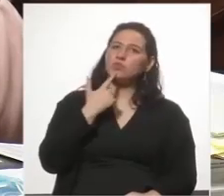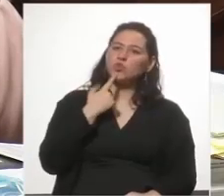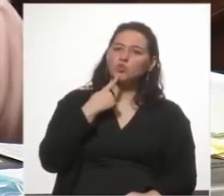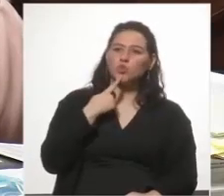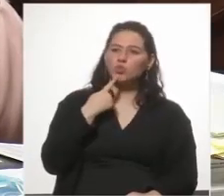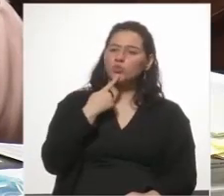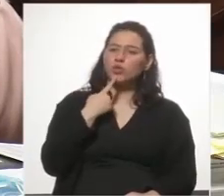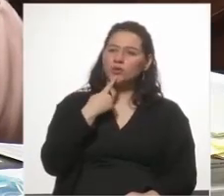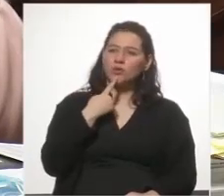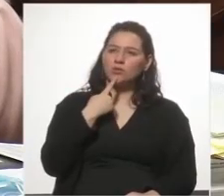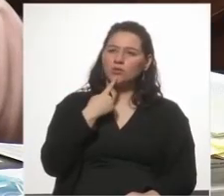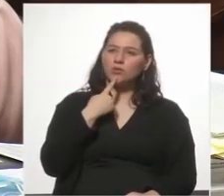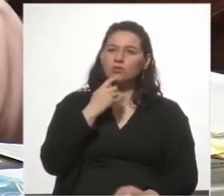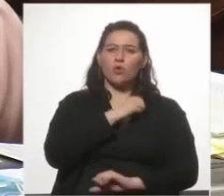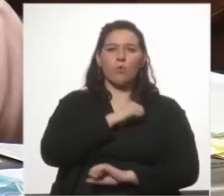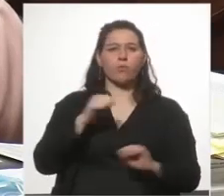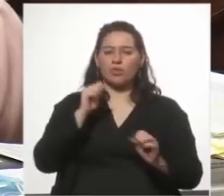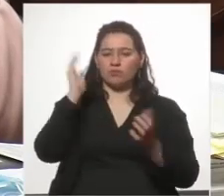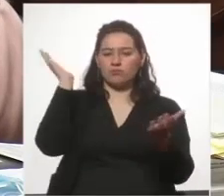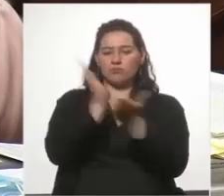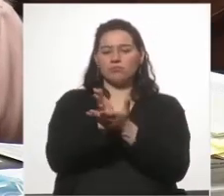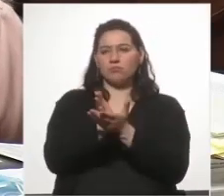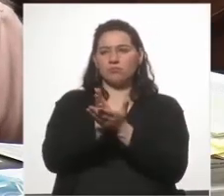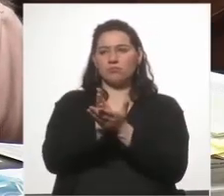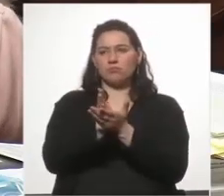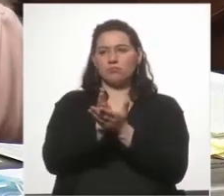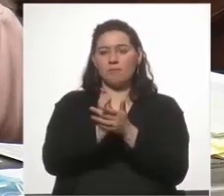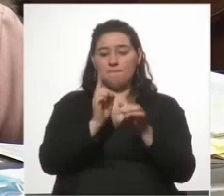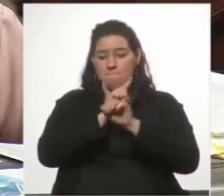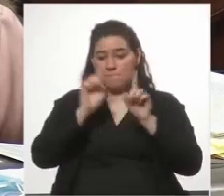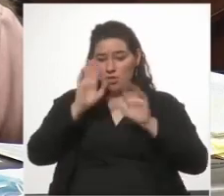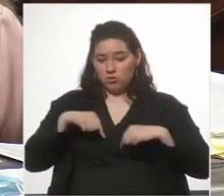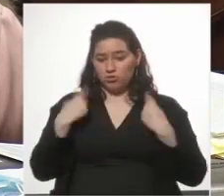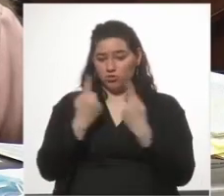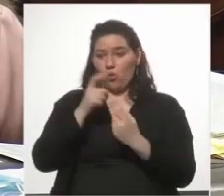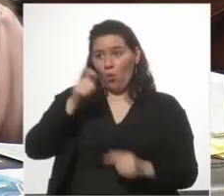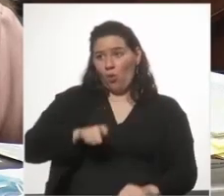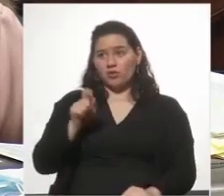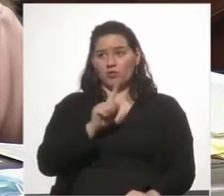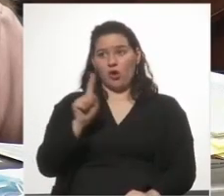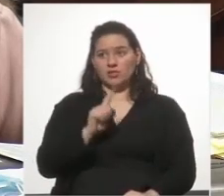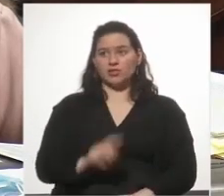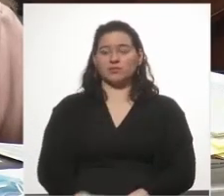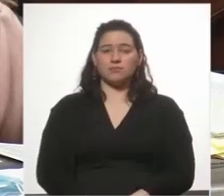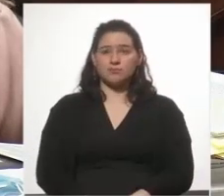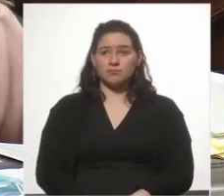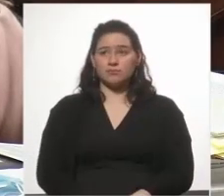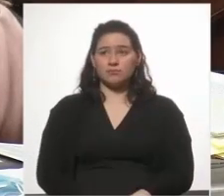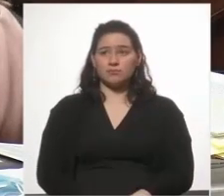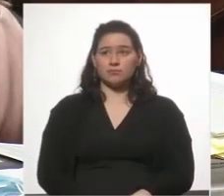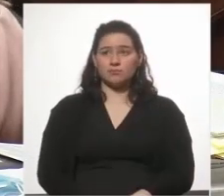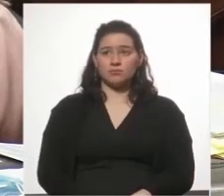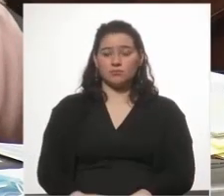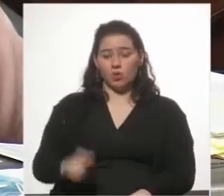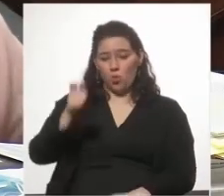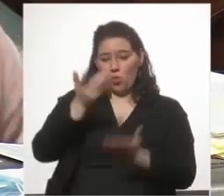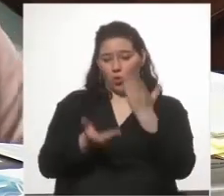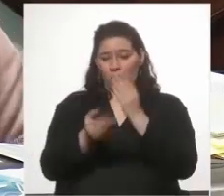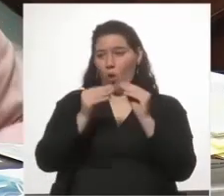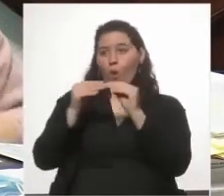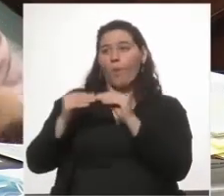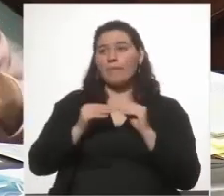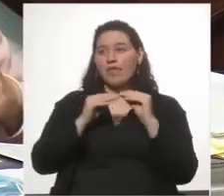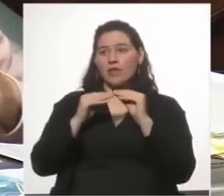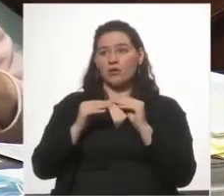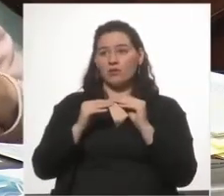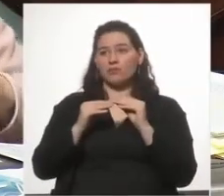duda razonable no se puede condenar a nadie, menos nosotros que no somos jueces. Estamos juzgando un par. Y